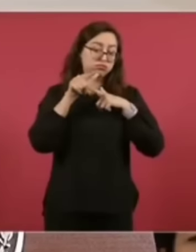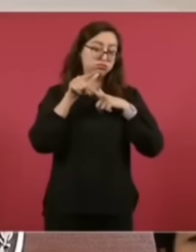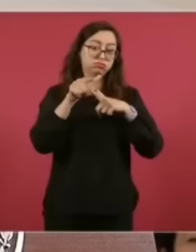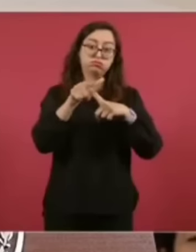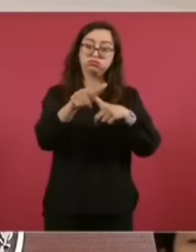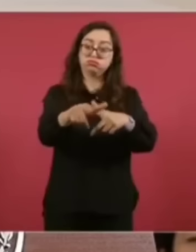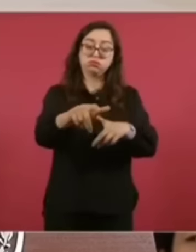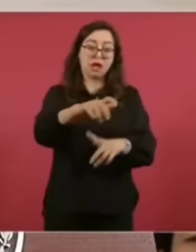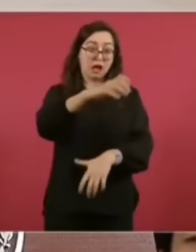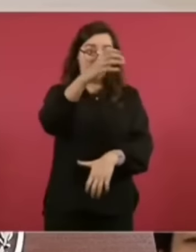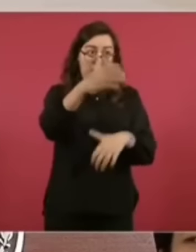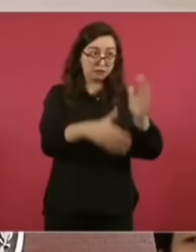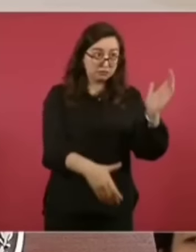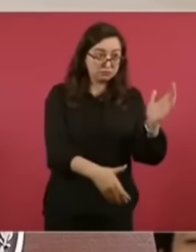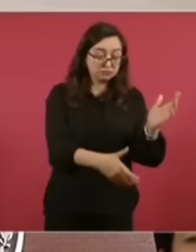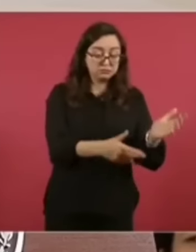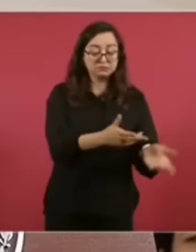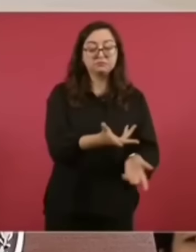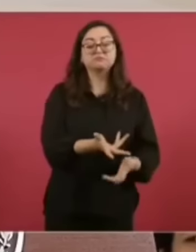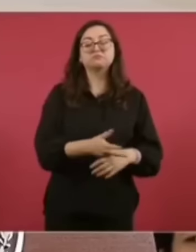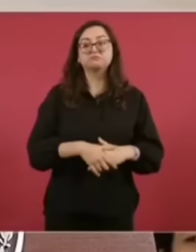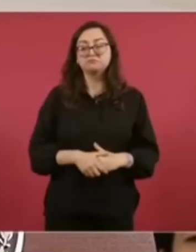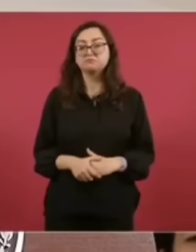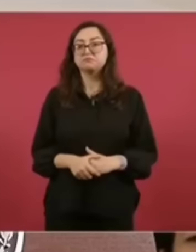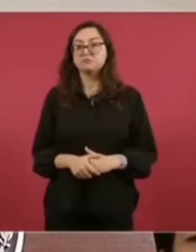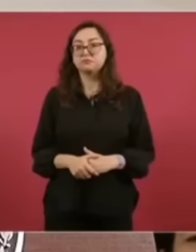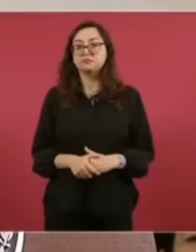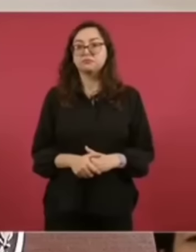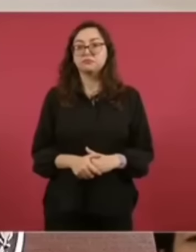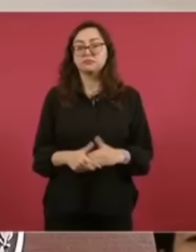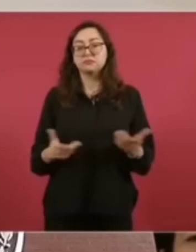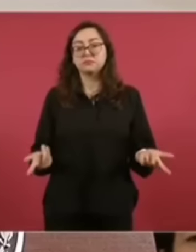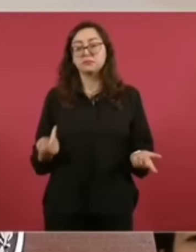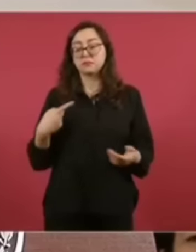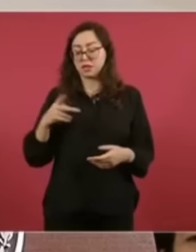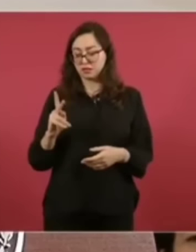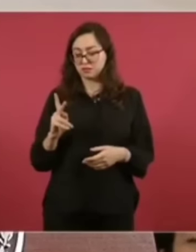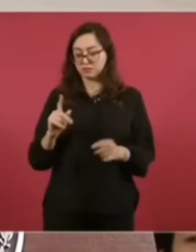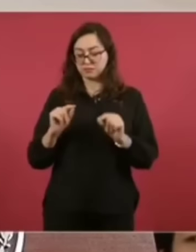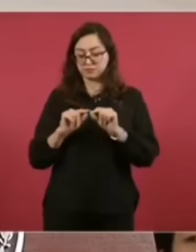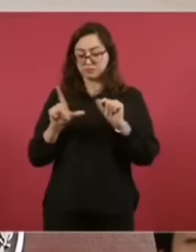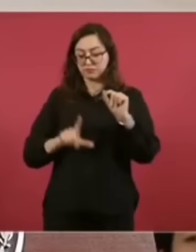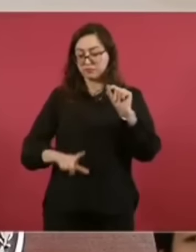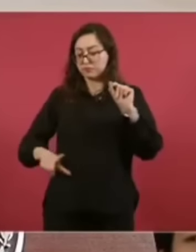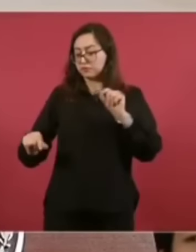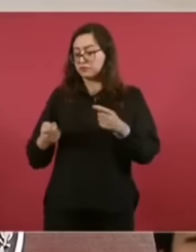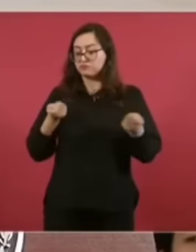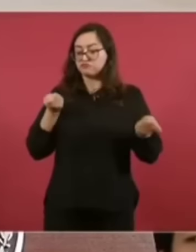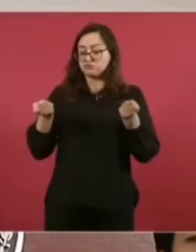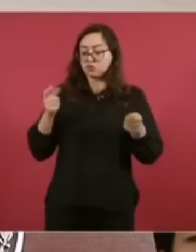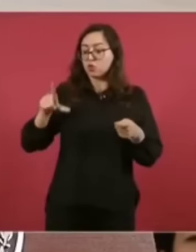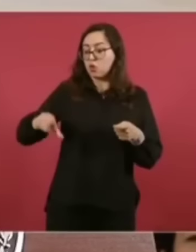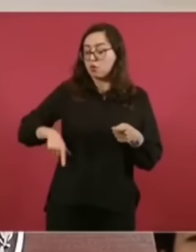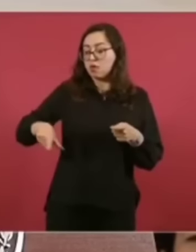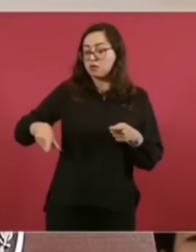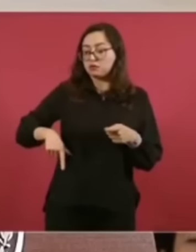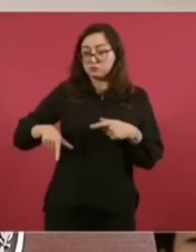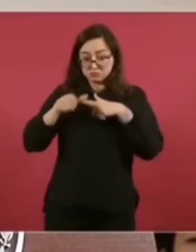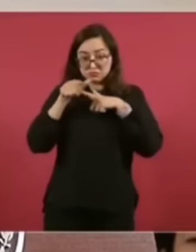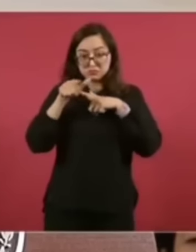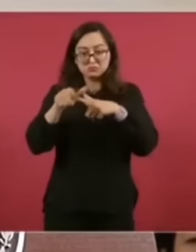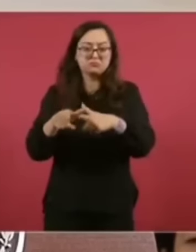Serían otros los que entrarán al relevo generacional para seguir construyendo